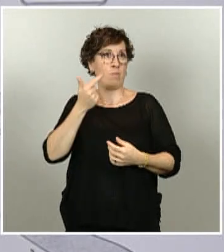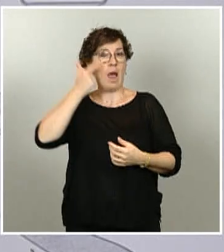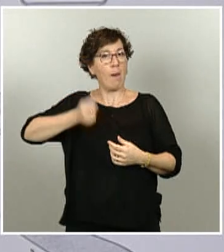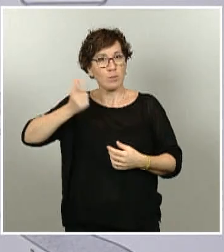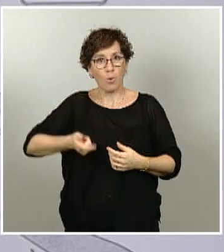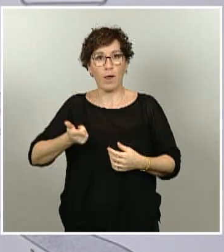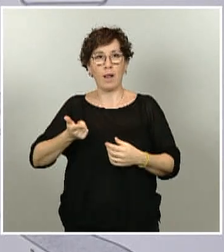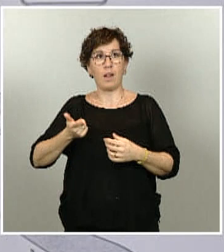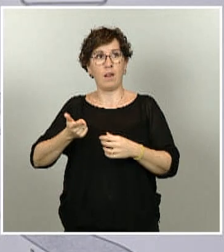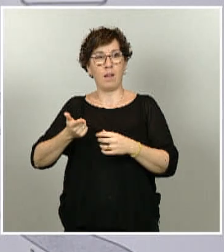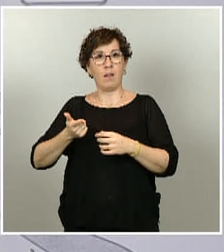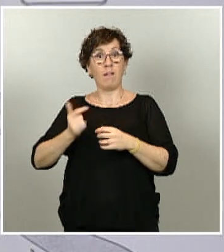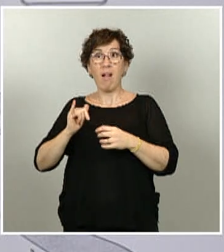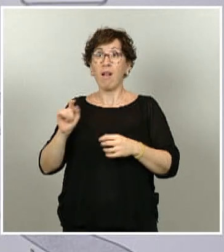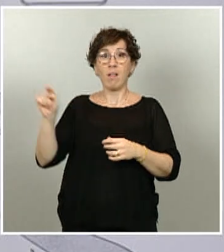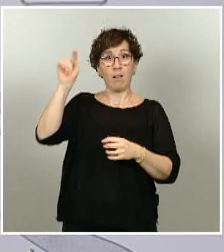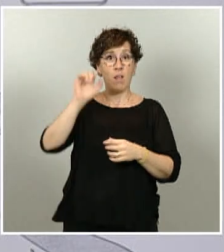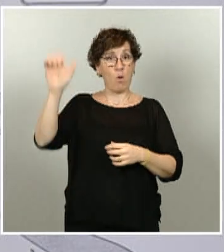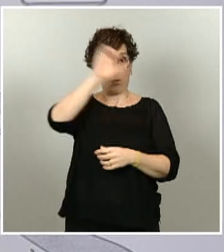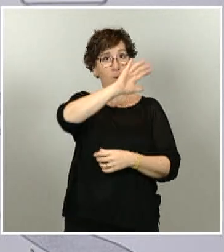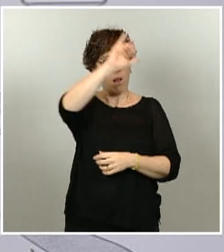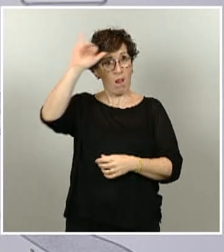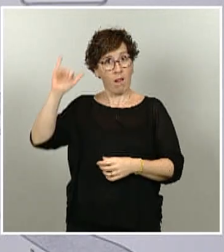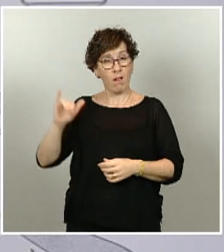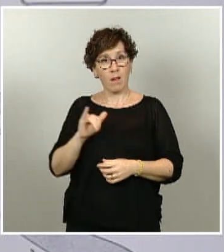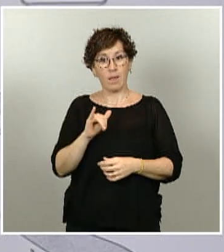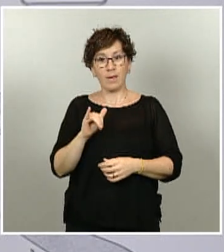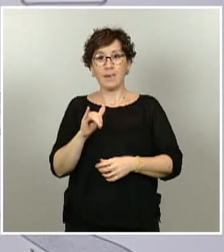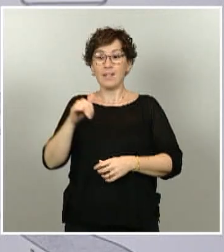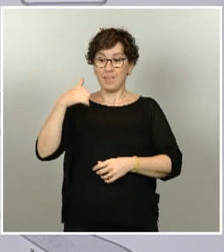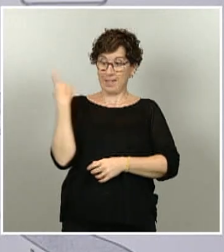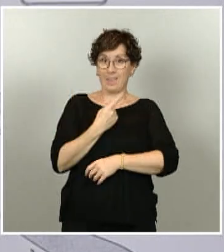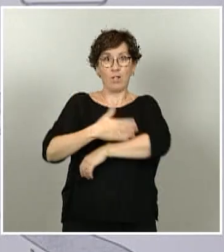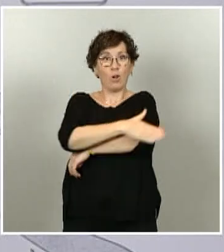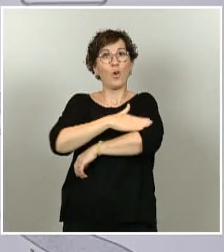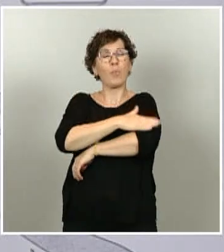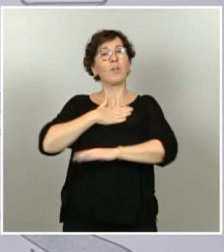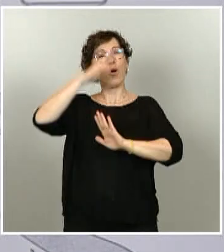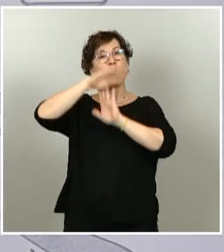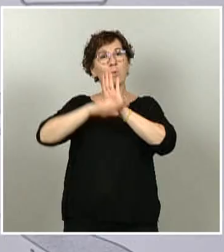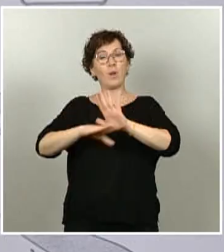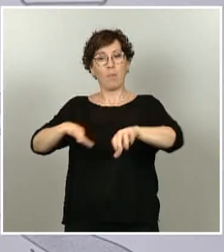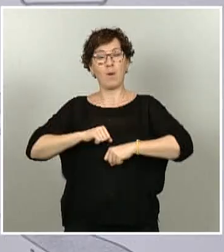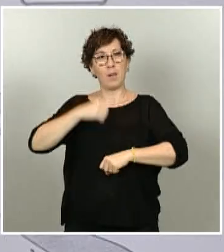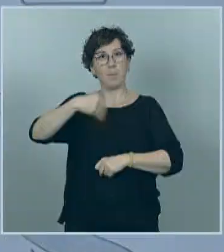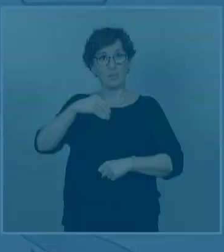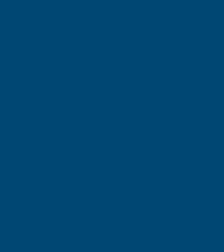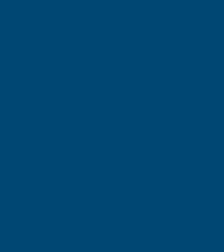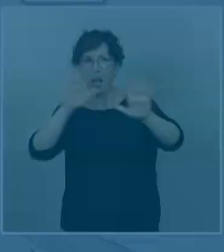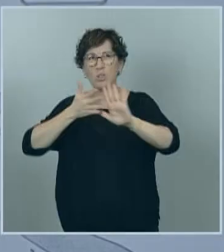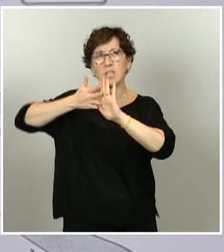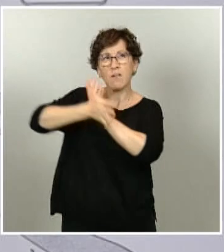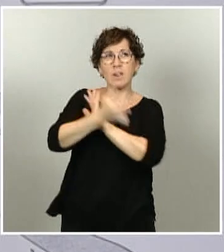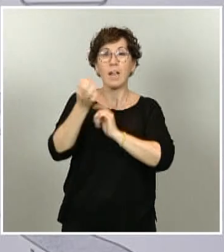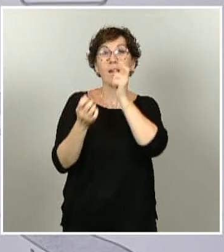existe en otros países de Europa y con la que el Gobierno se había comprometido en el programa de investidura para reducir la tasa de pobreza en nuestro país.